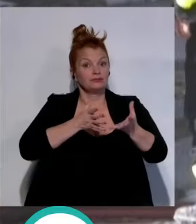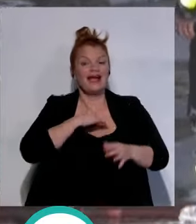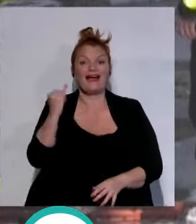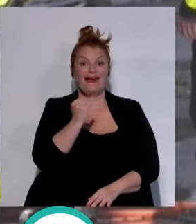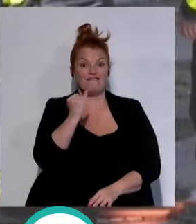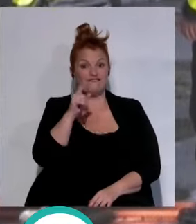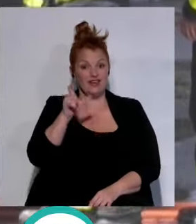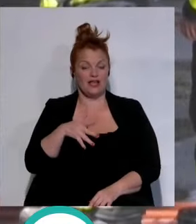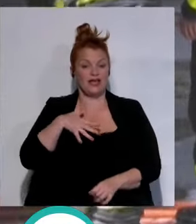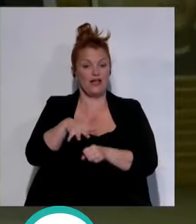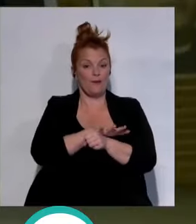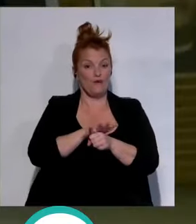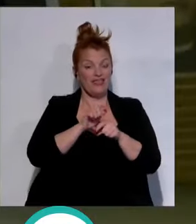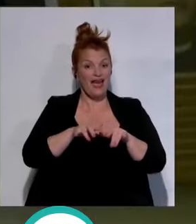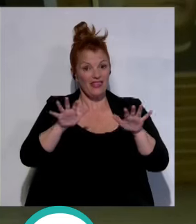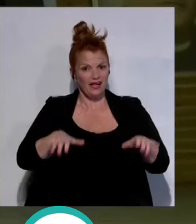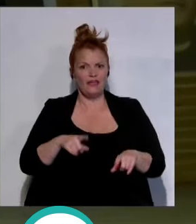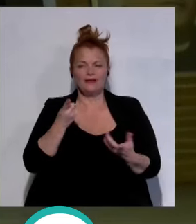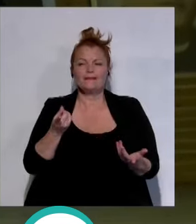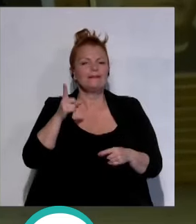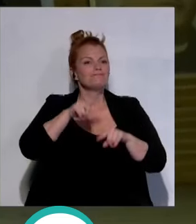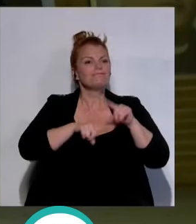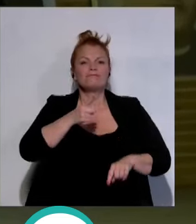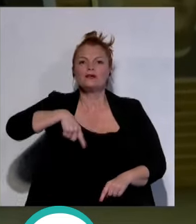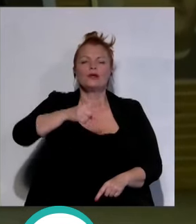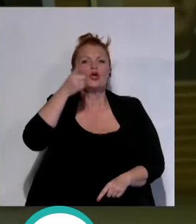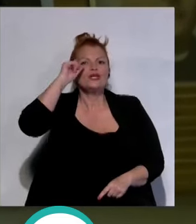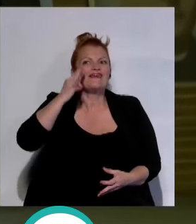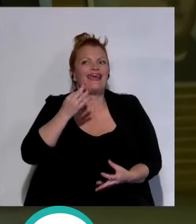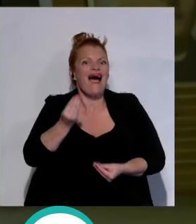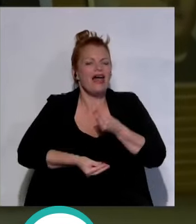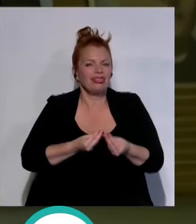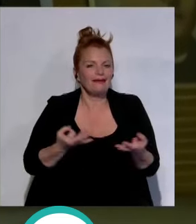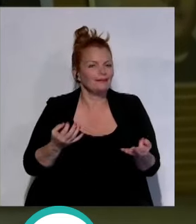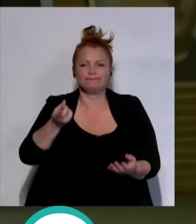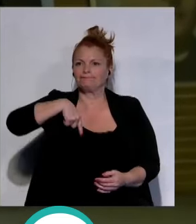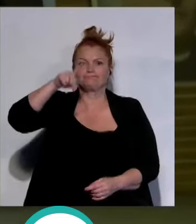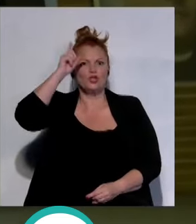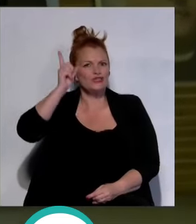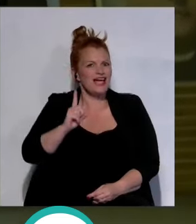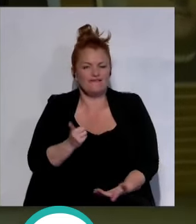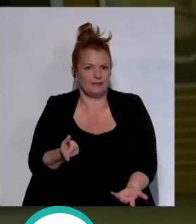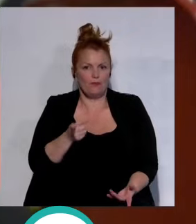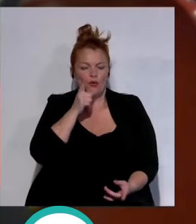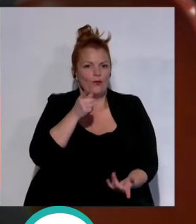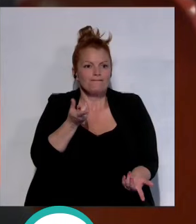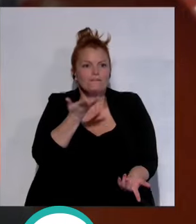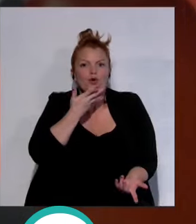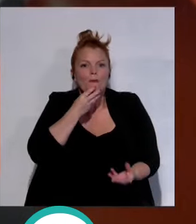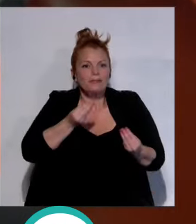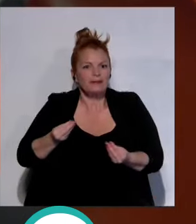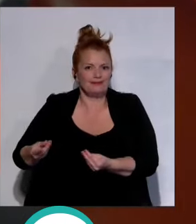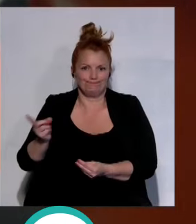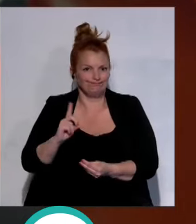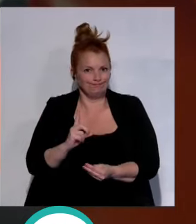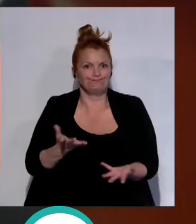de bomberos de la provincia de Cádiz hay mucho desconocimiento de la población sobre qué hacer cuando se da esta situación de ahí que se haya